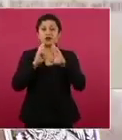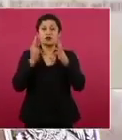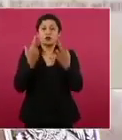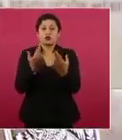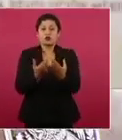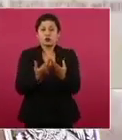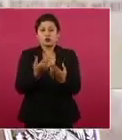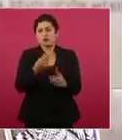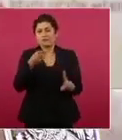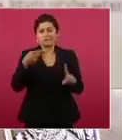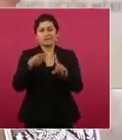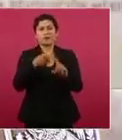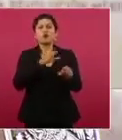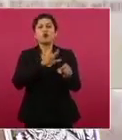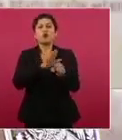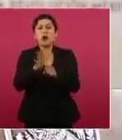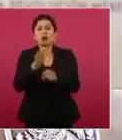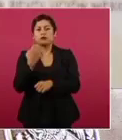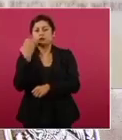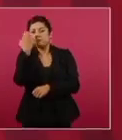en general.